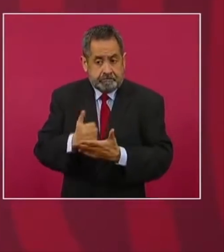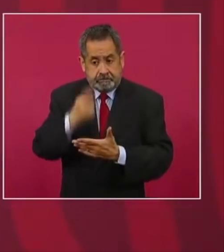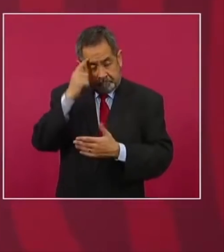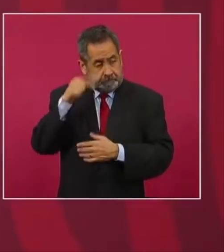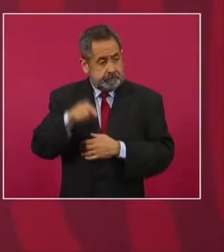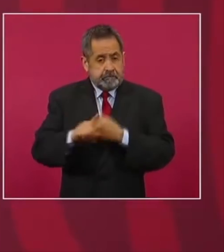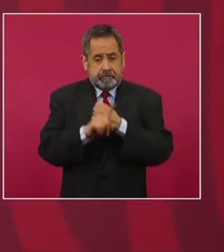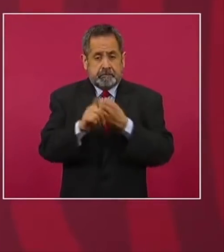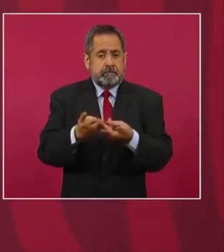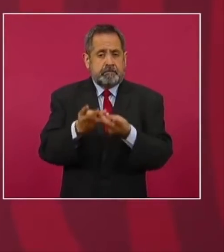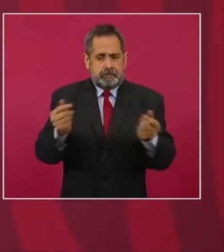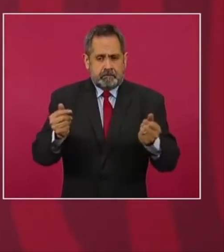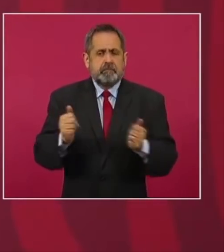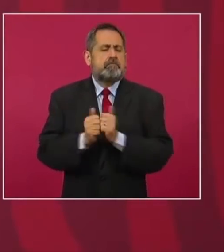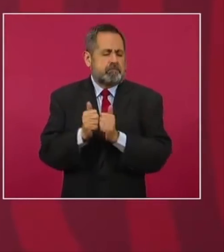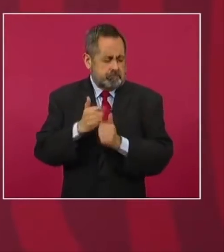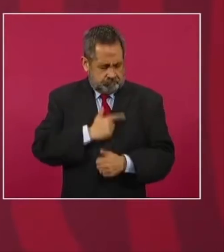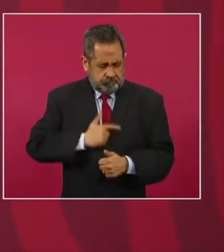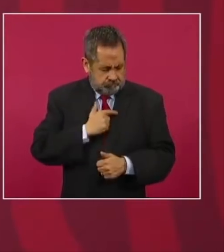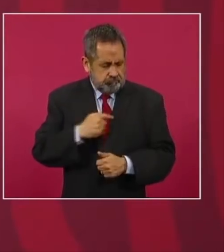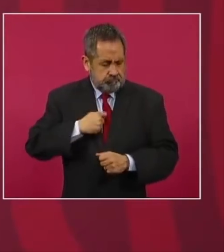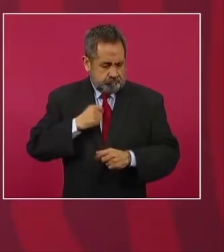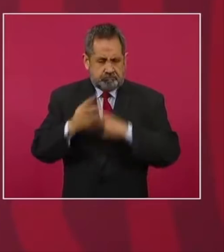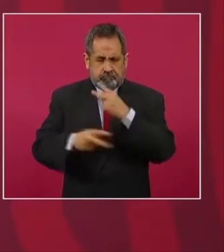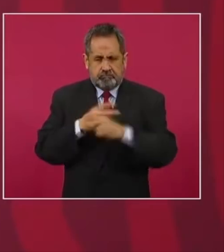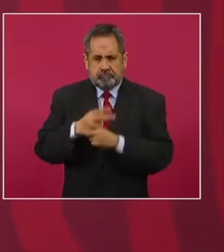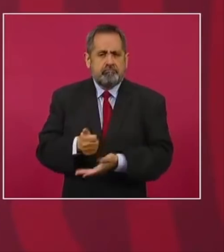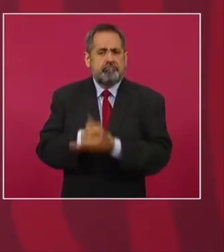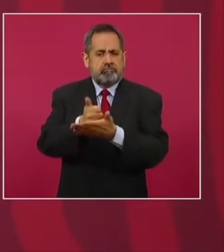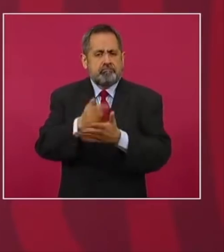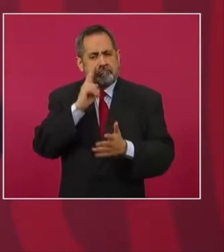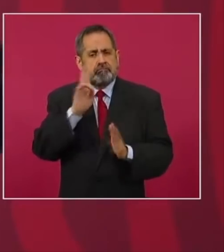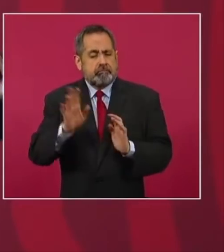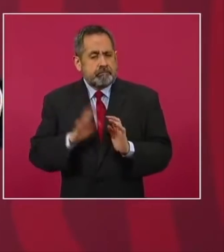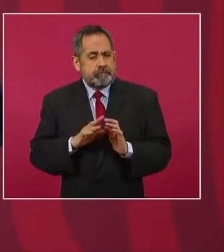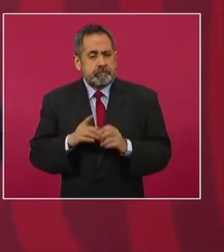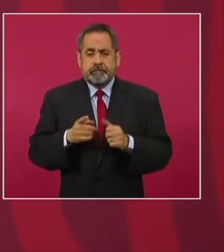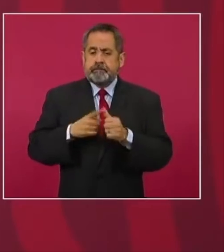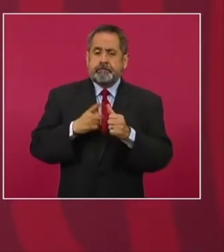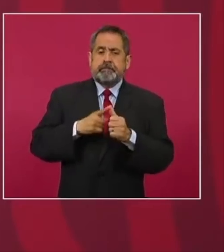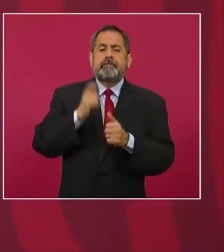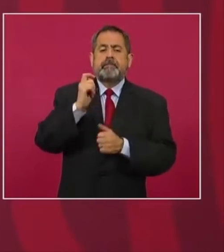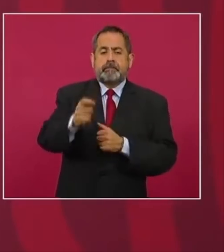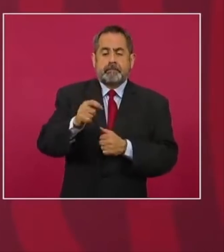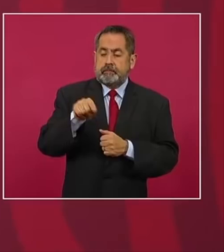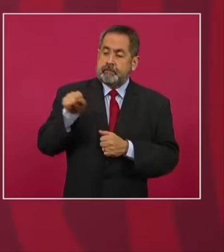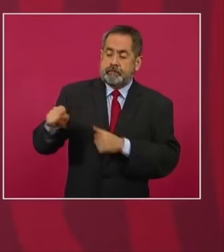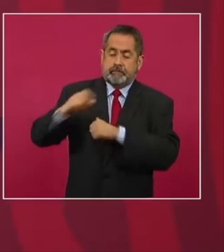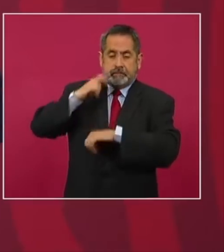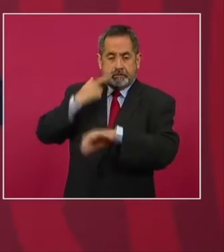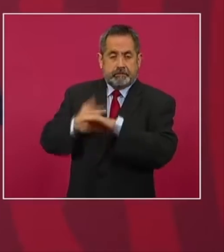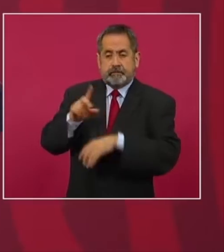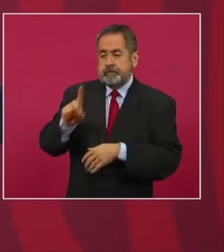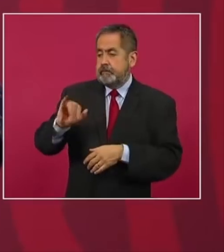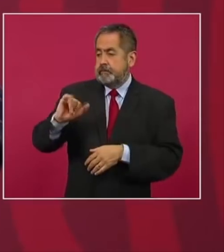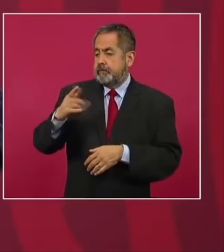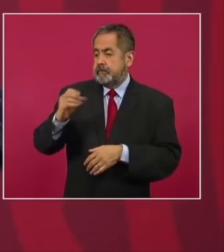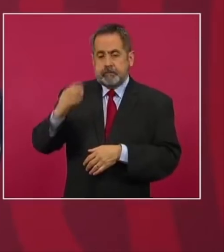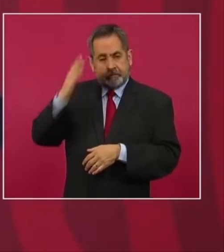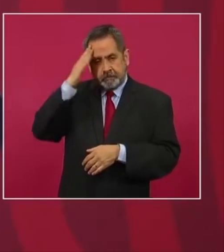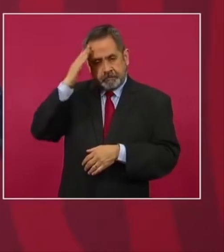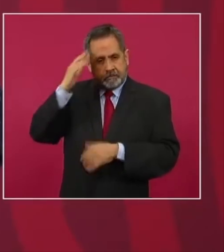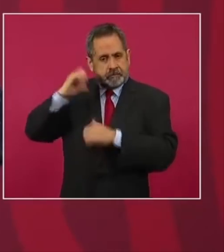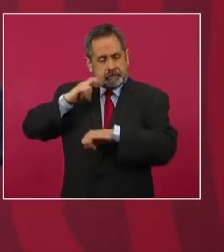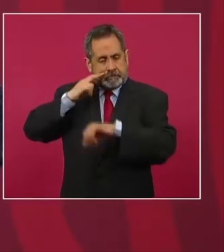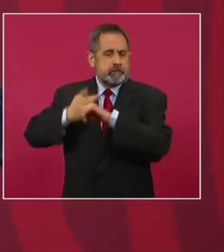conflicto se solucione, desde luego que estamos en la disposición. En primera instancia es el maestro Diego Prieto, quien encabeza